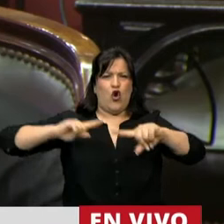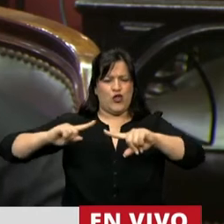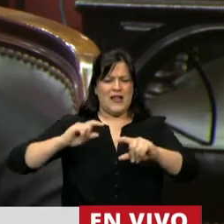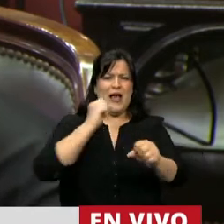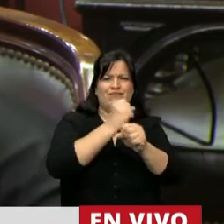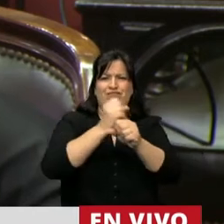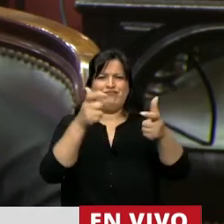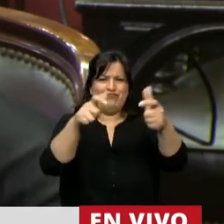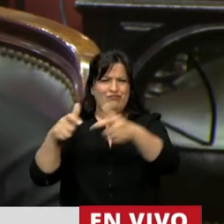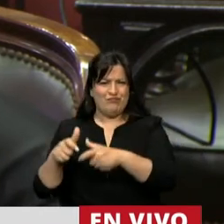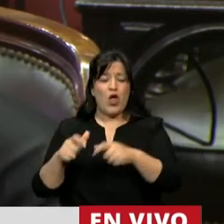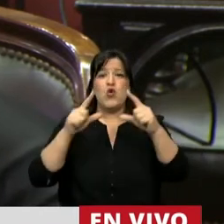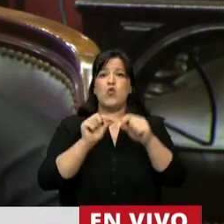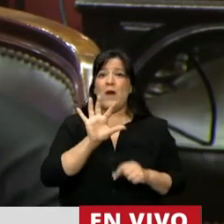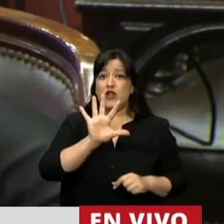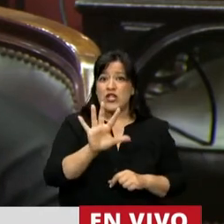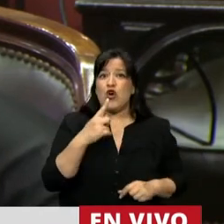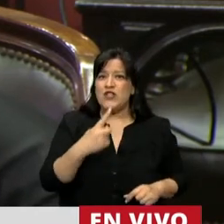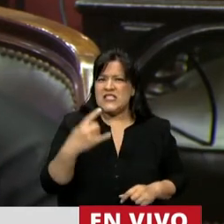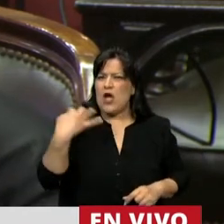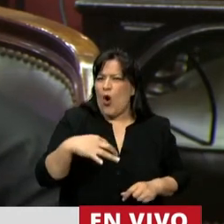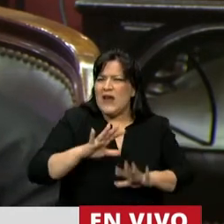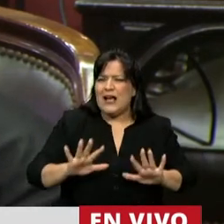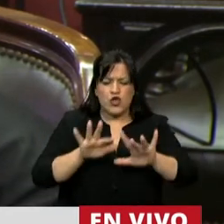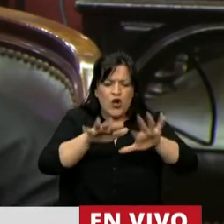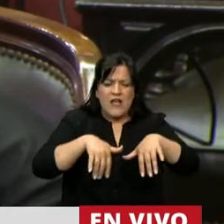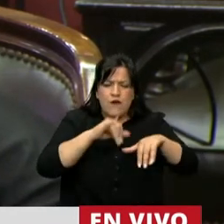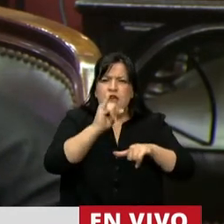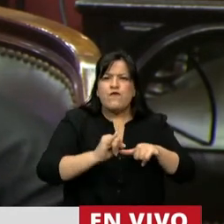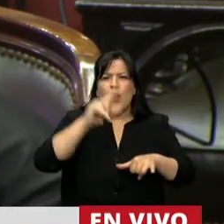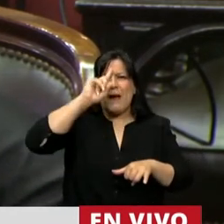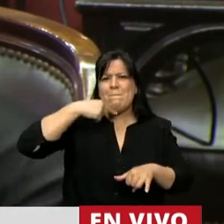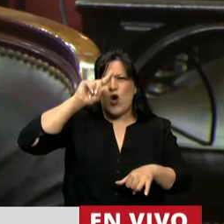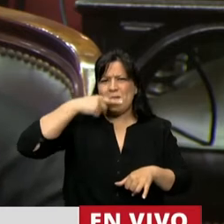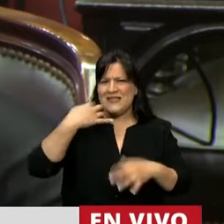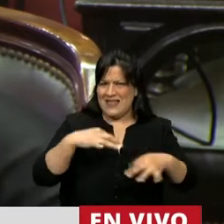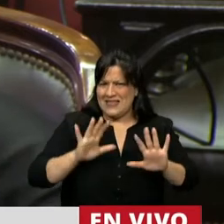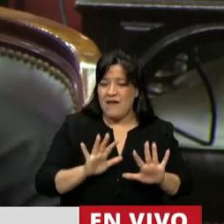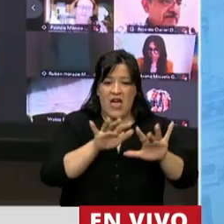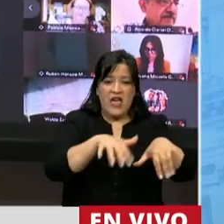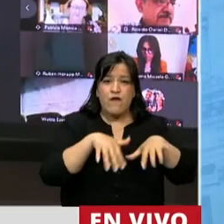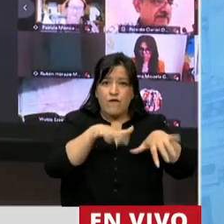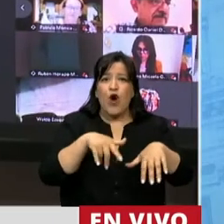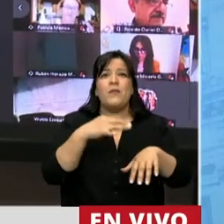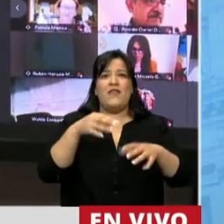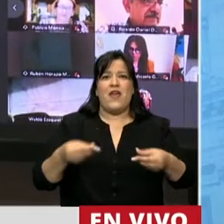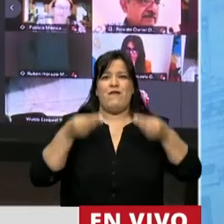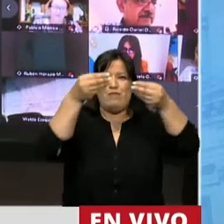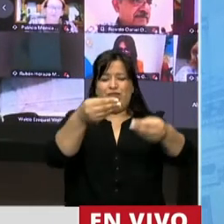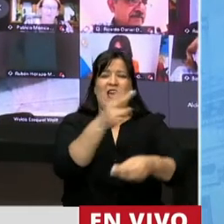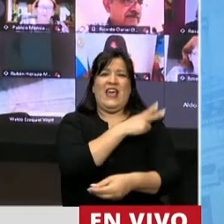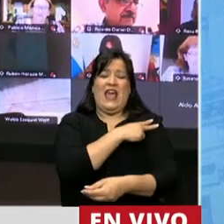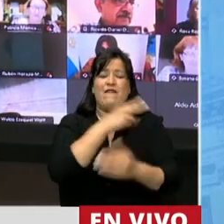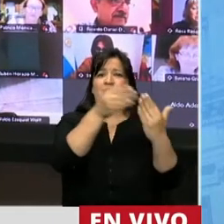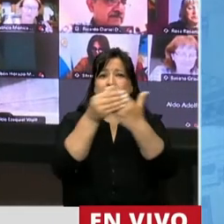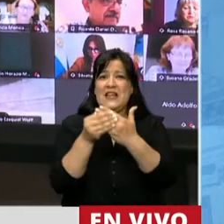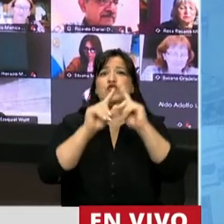establece y obliga a la realización de un informe mensual que debe llegar a la Jefatura de Gabinete de Ministros y